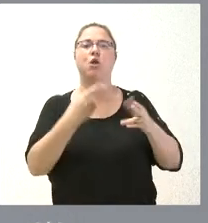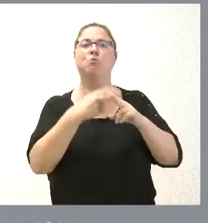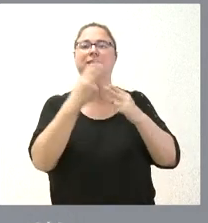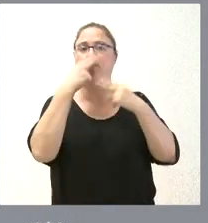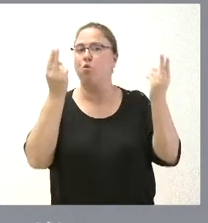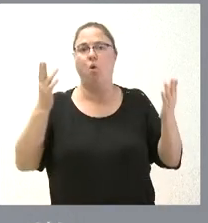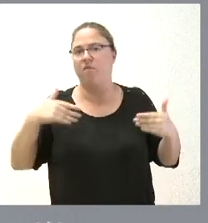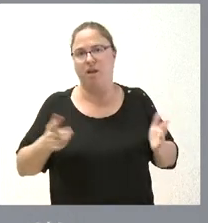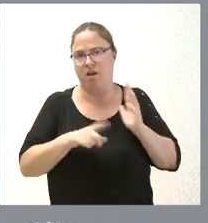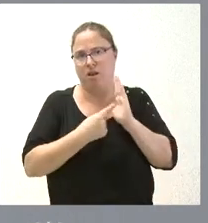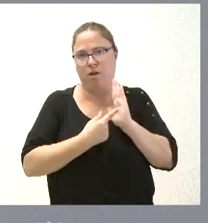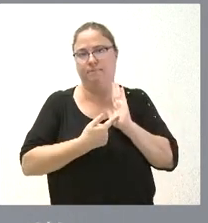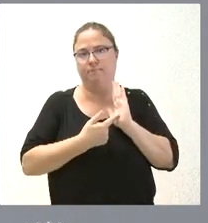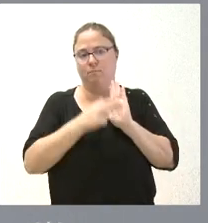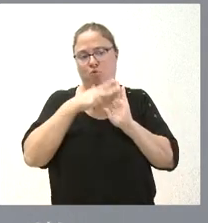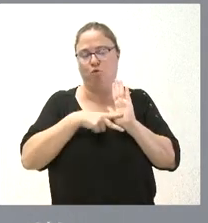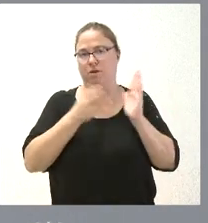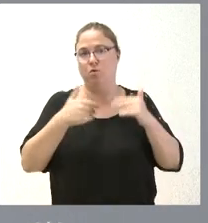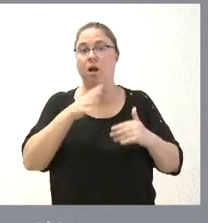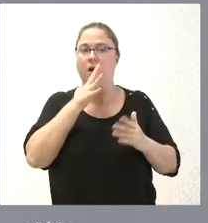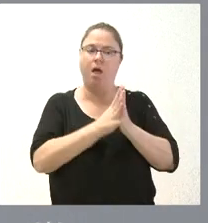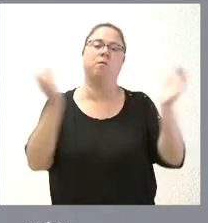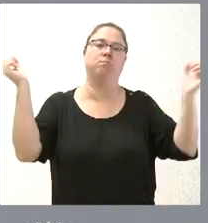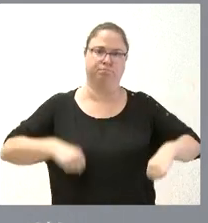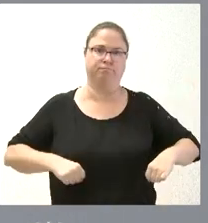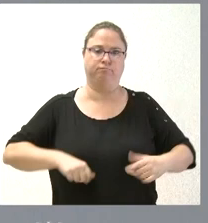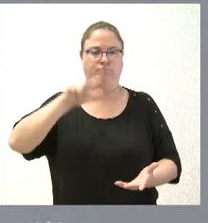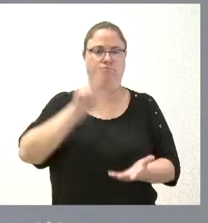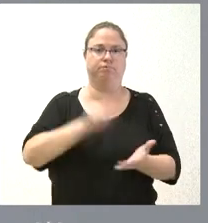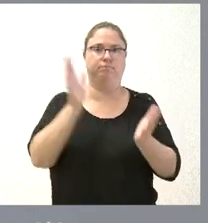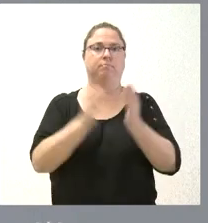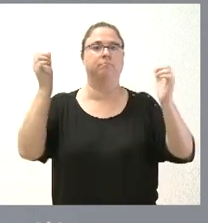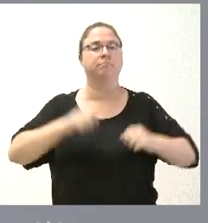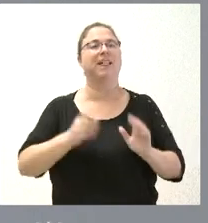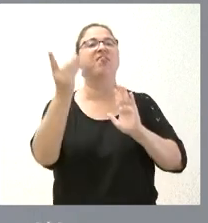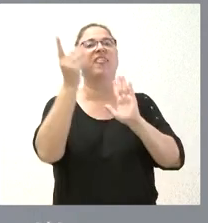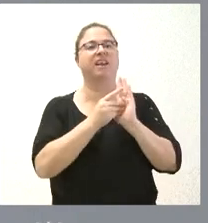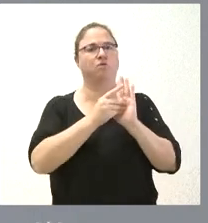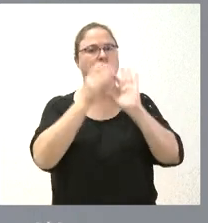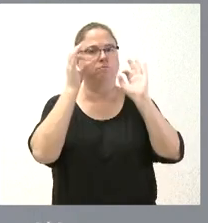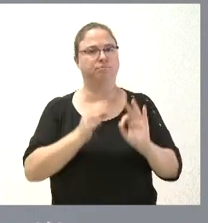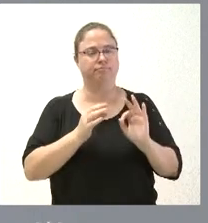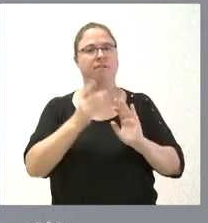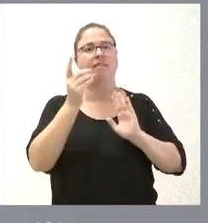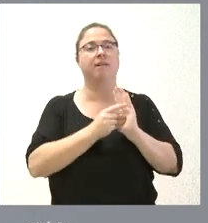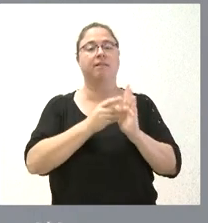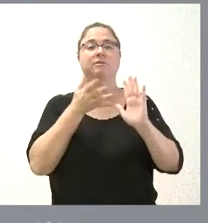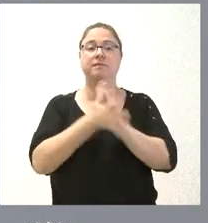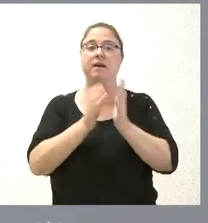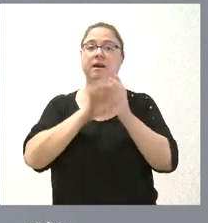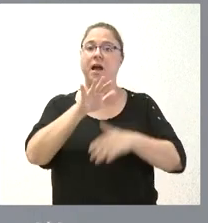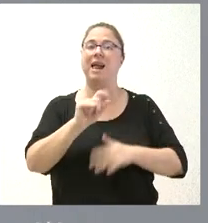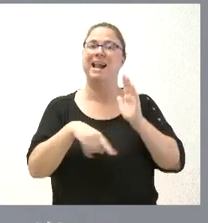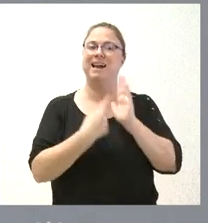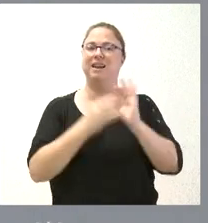públicas. Y lo que hacemos es aprobarla. La aprobamos con rango de decreto. Y, por tanto, Castilla y León tendrá un procedimiento